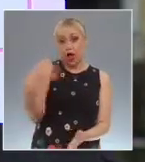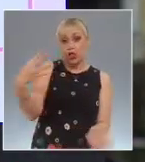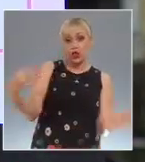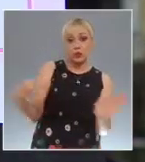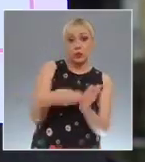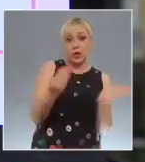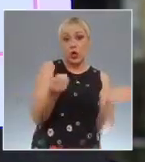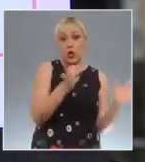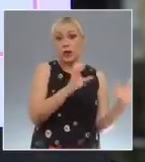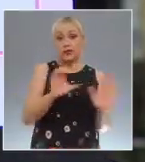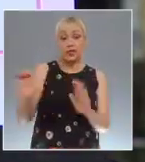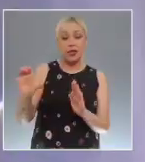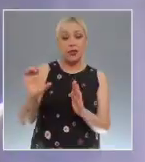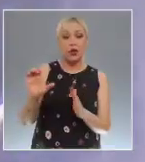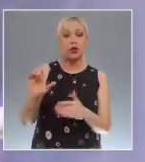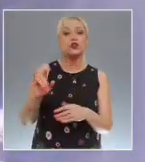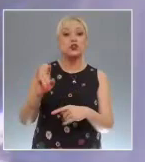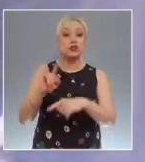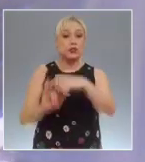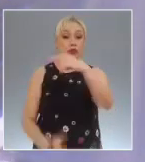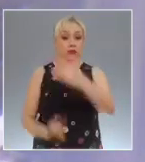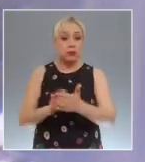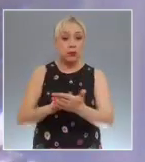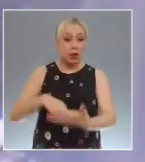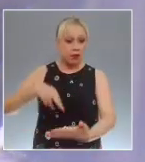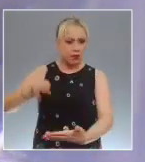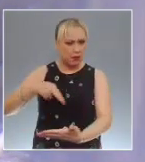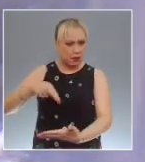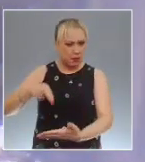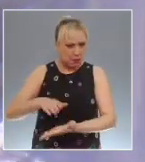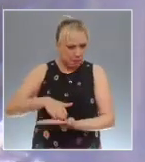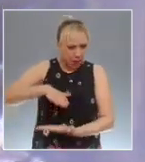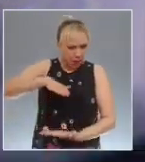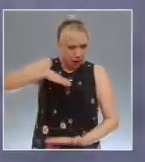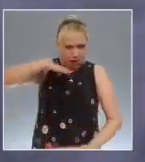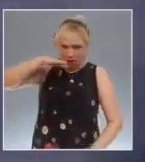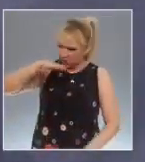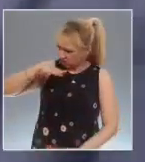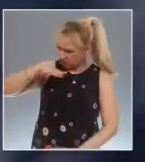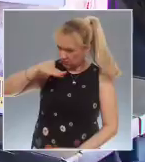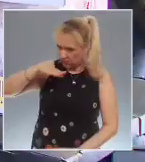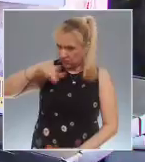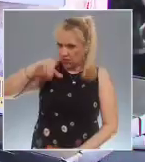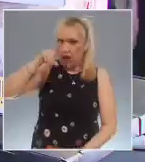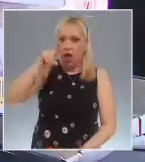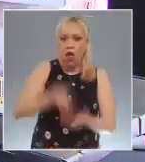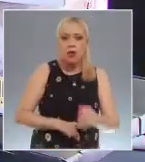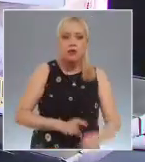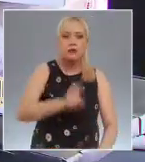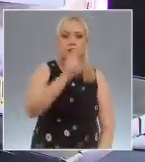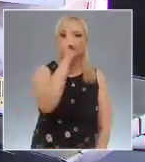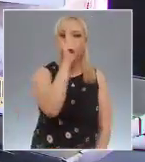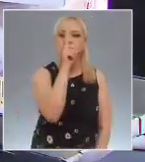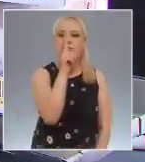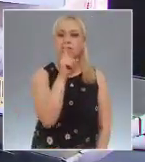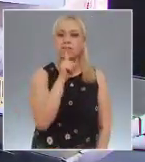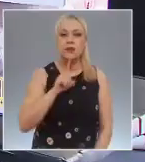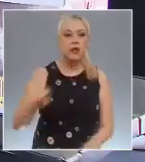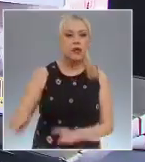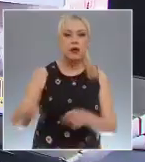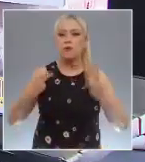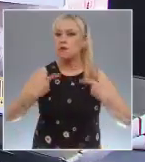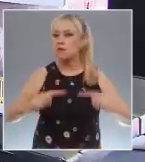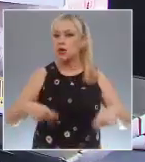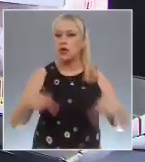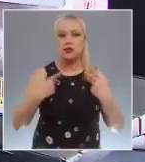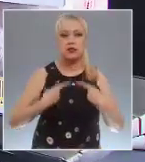apoyar la realización del proceso de revocación de mandato con información falsa debido a que correspondía a personas